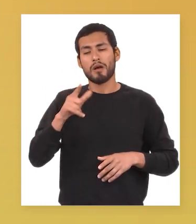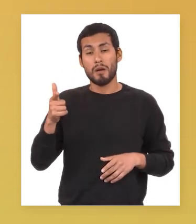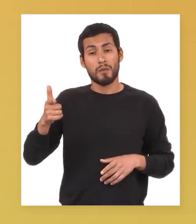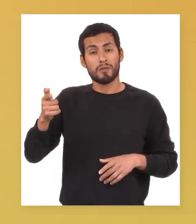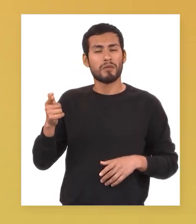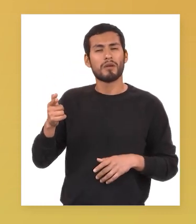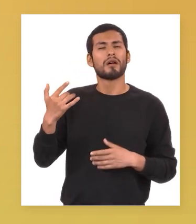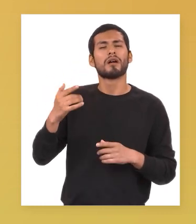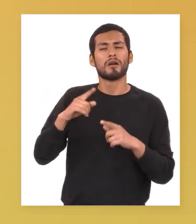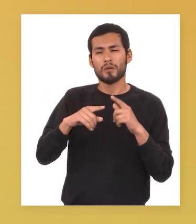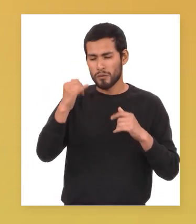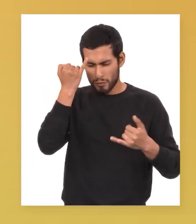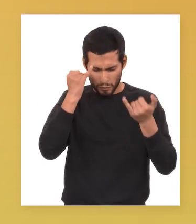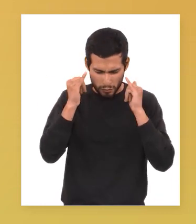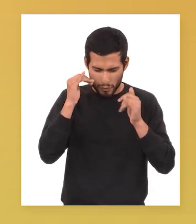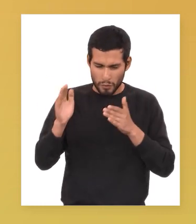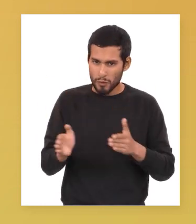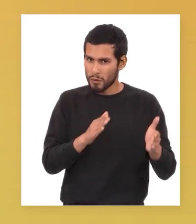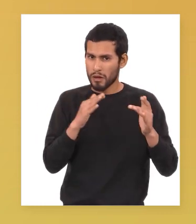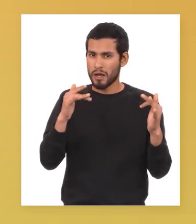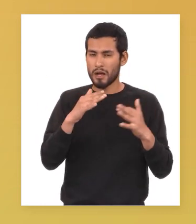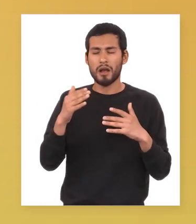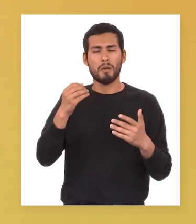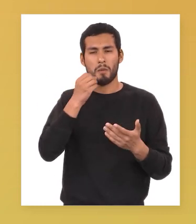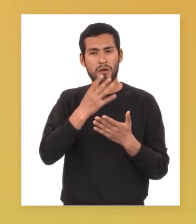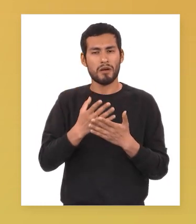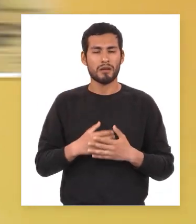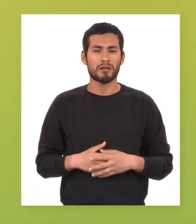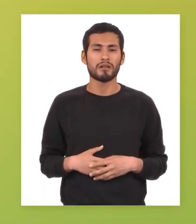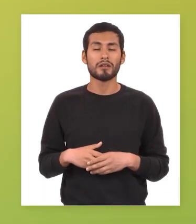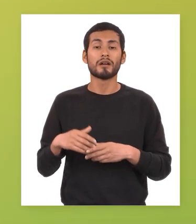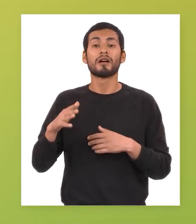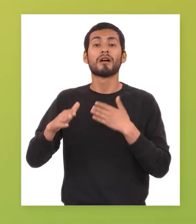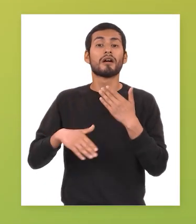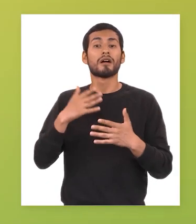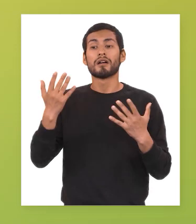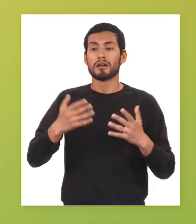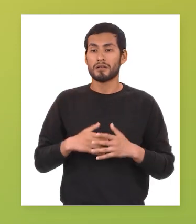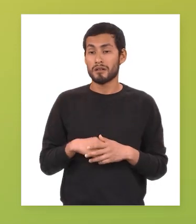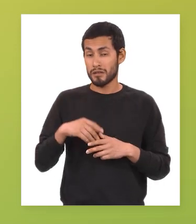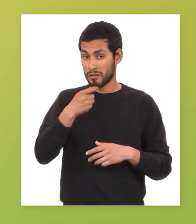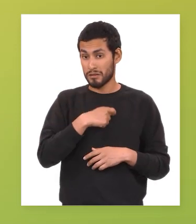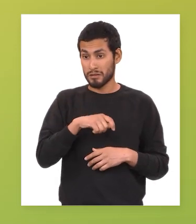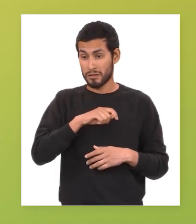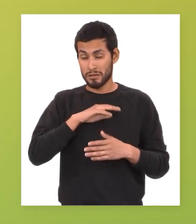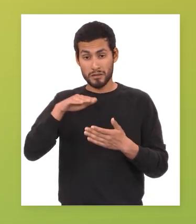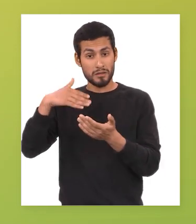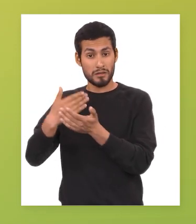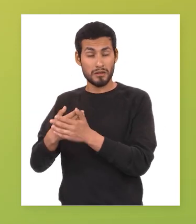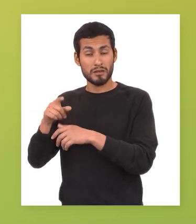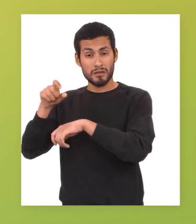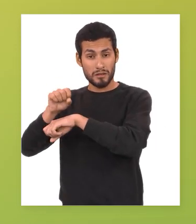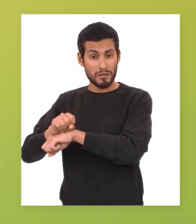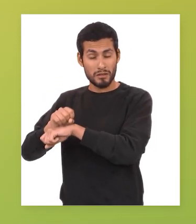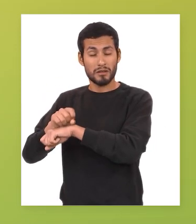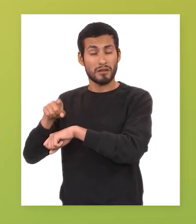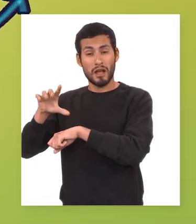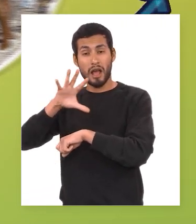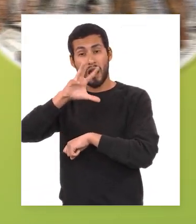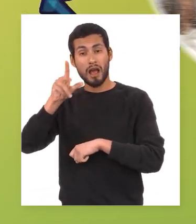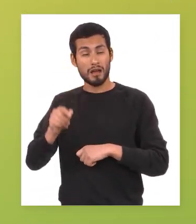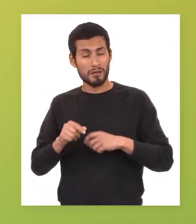uso de armas y las estrategias eficientes por último con la llegada de los españoles y esclavos